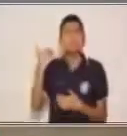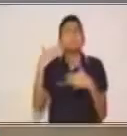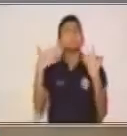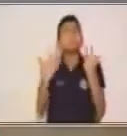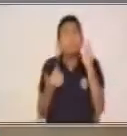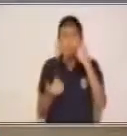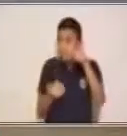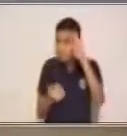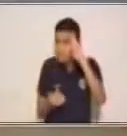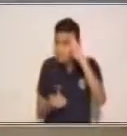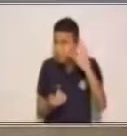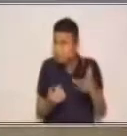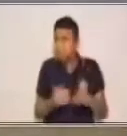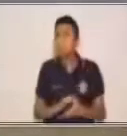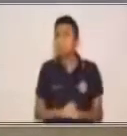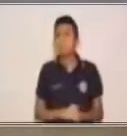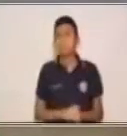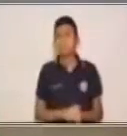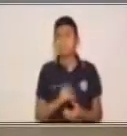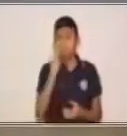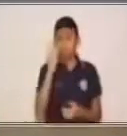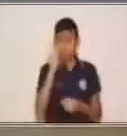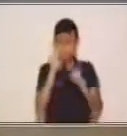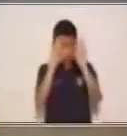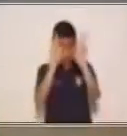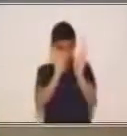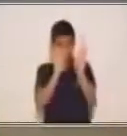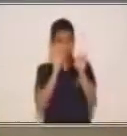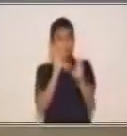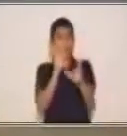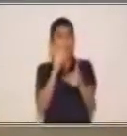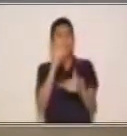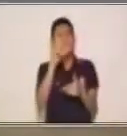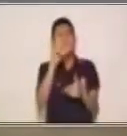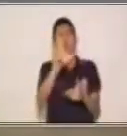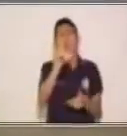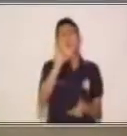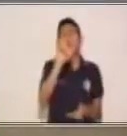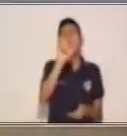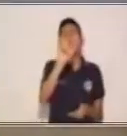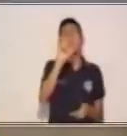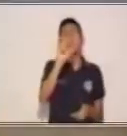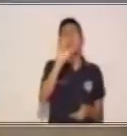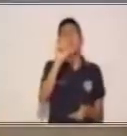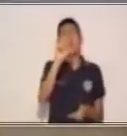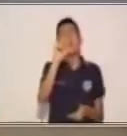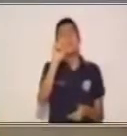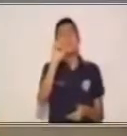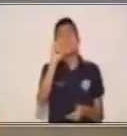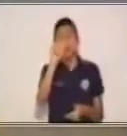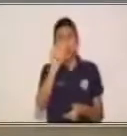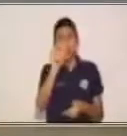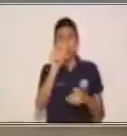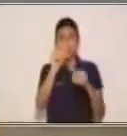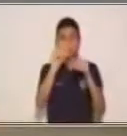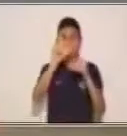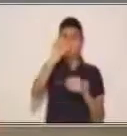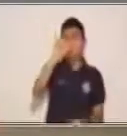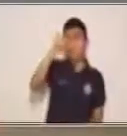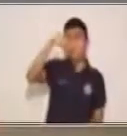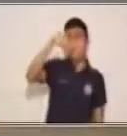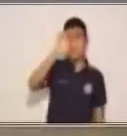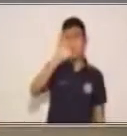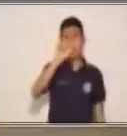La clase anterior vimos la linealidad al escribir. ¿Recuerdas? ¿Qué